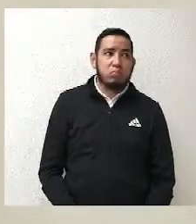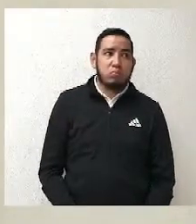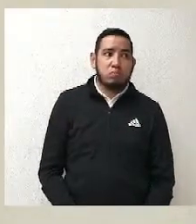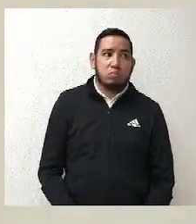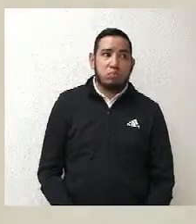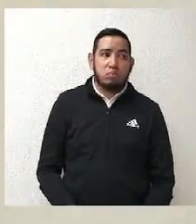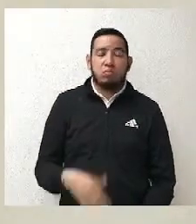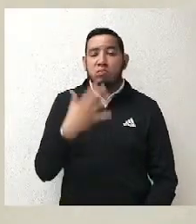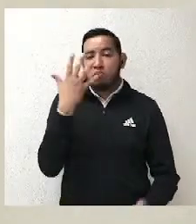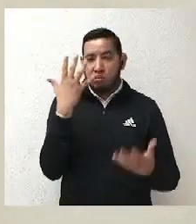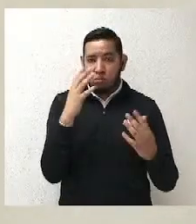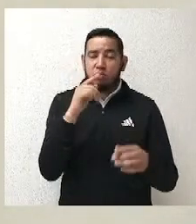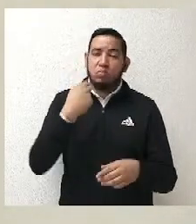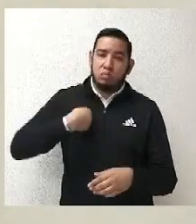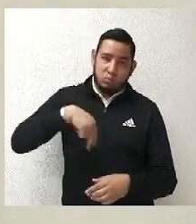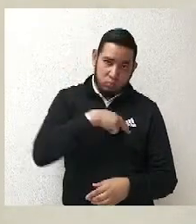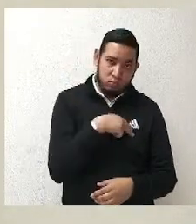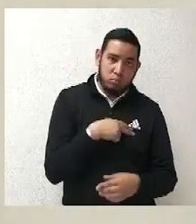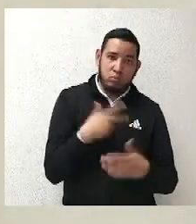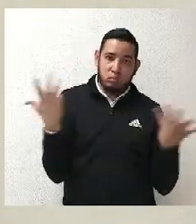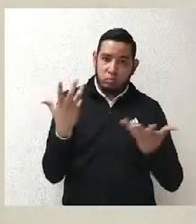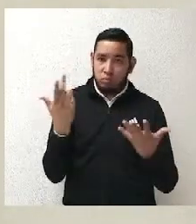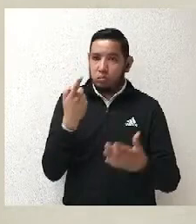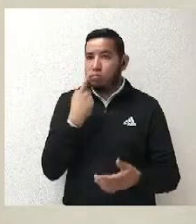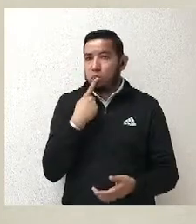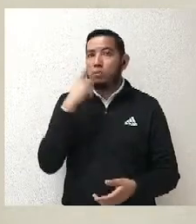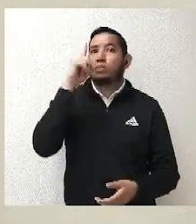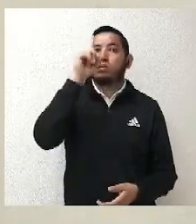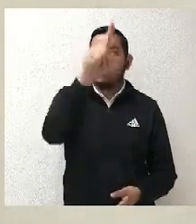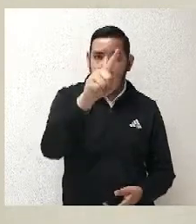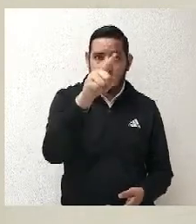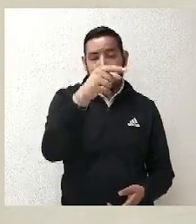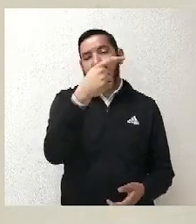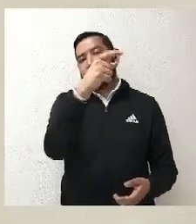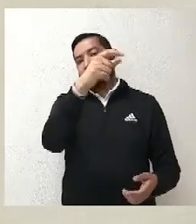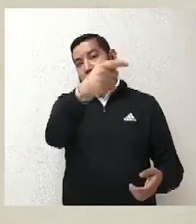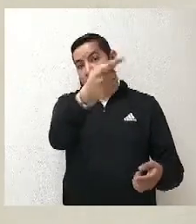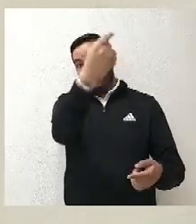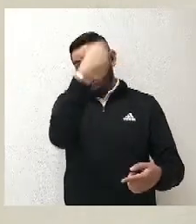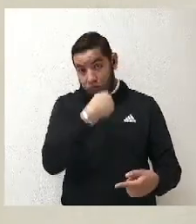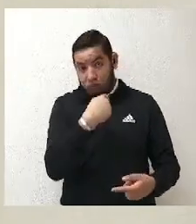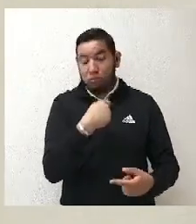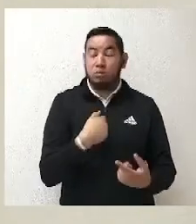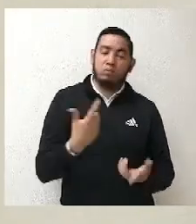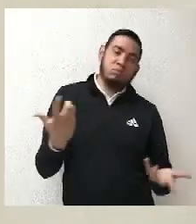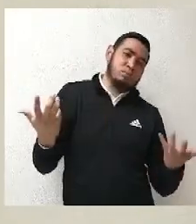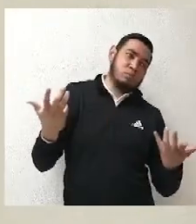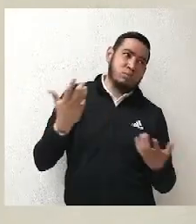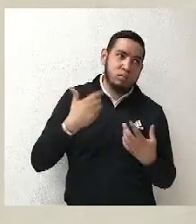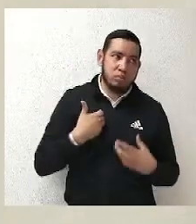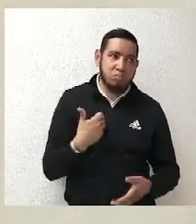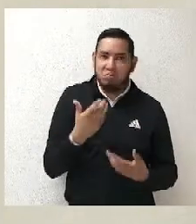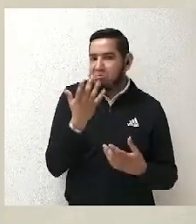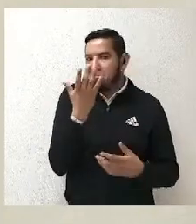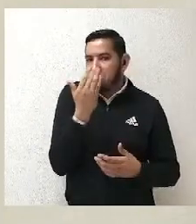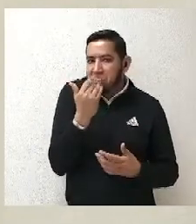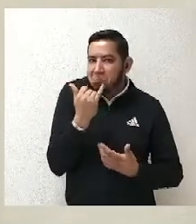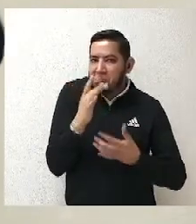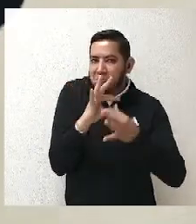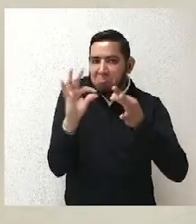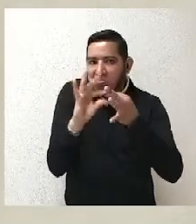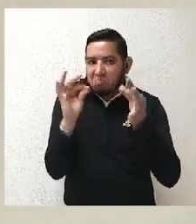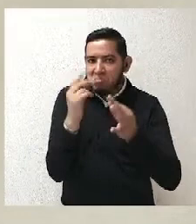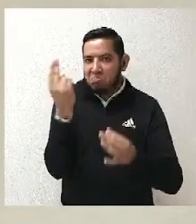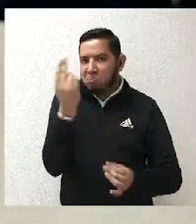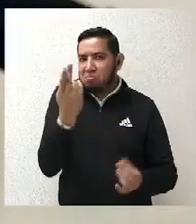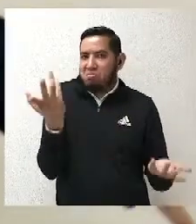hecho ya la demanda ante nosotros nos ponen supuestamente que se enteró hasta el informe circunstanciado, dijimos, pues es que esto es novedoso, esto es algo que